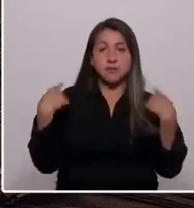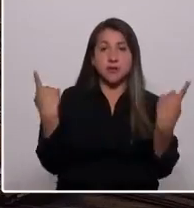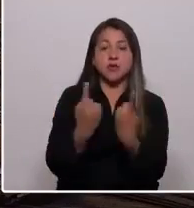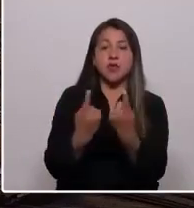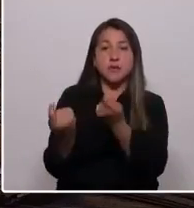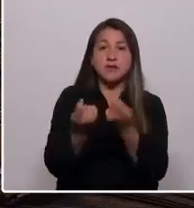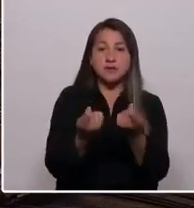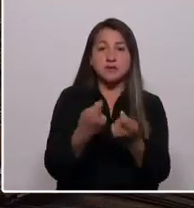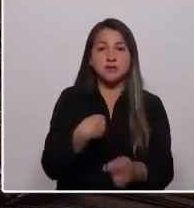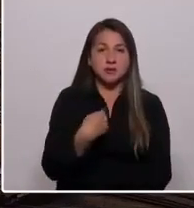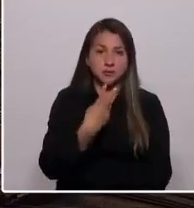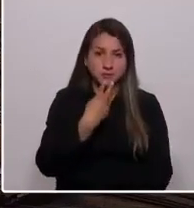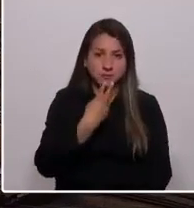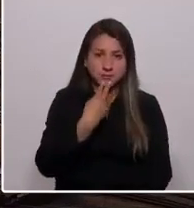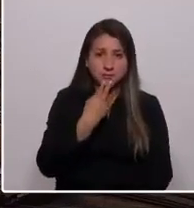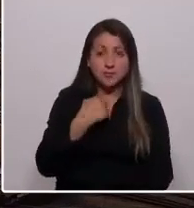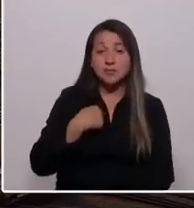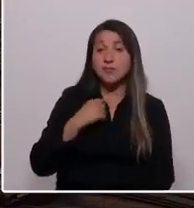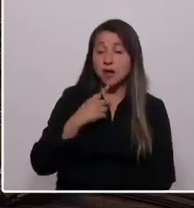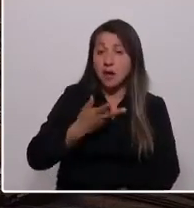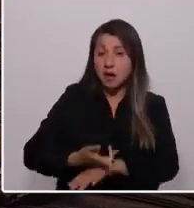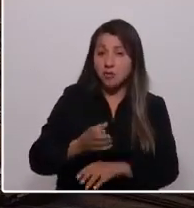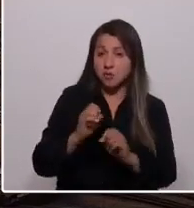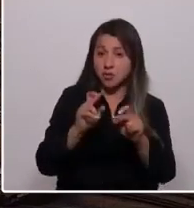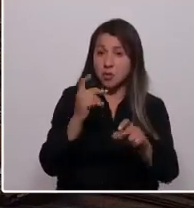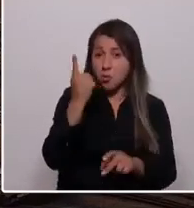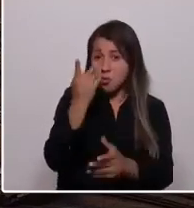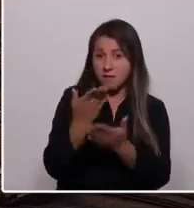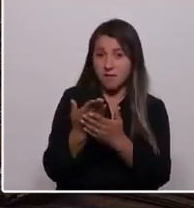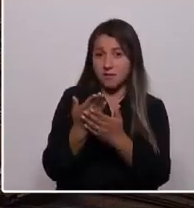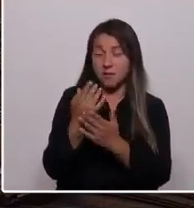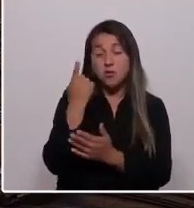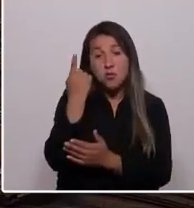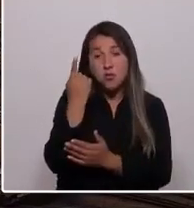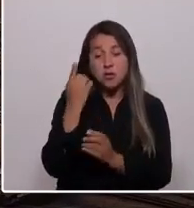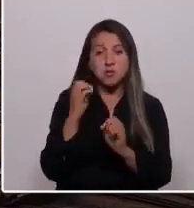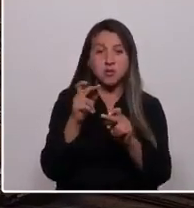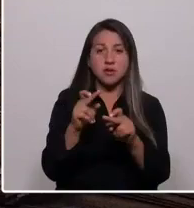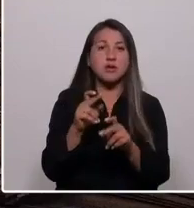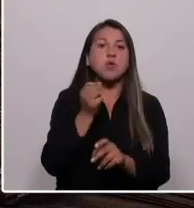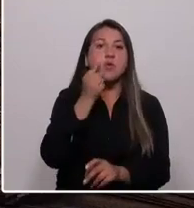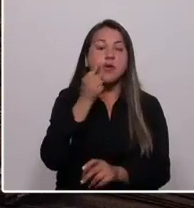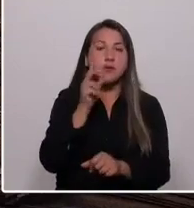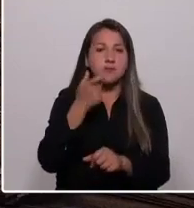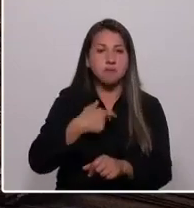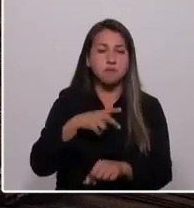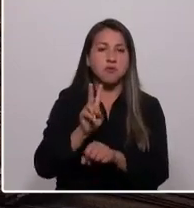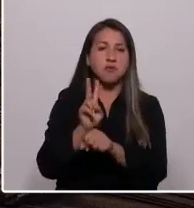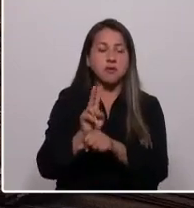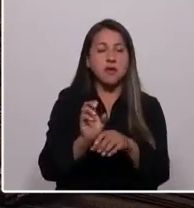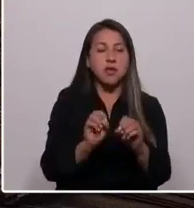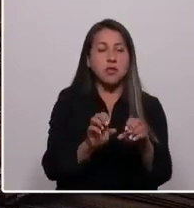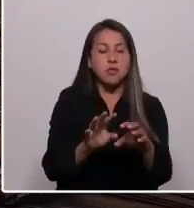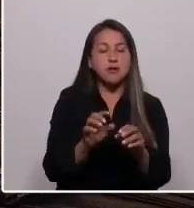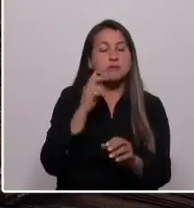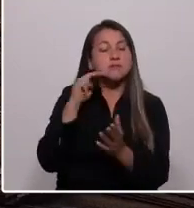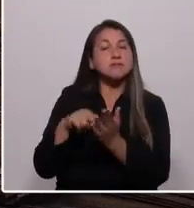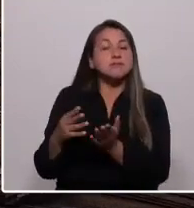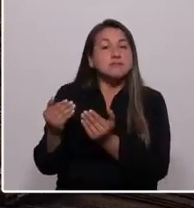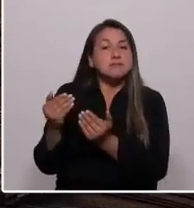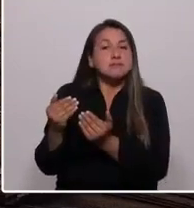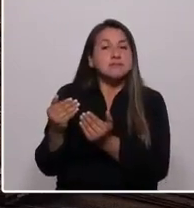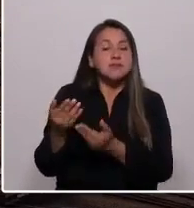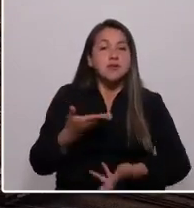yo viví. Yo tuve una oportunidad en la vida, solo una, ser profesora, educar, inspirar, acompañar, compartir